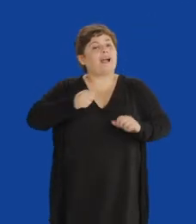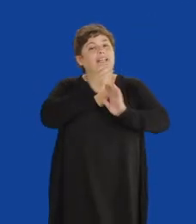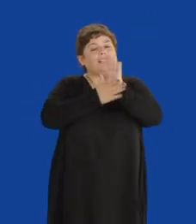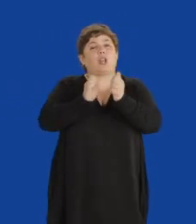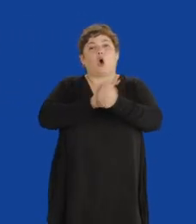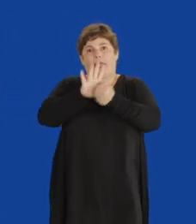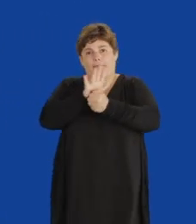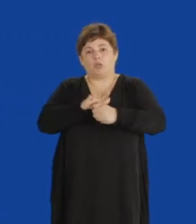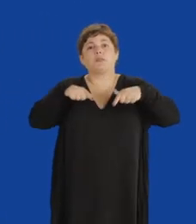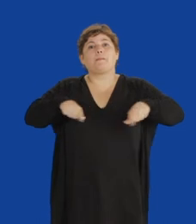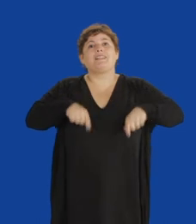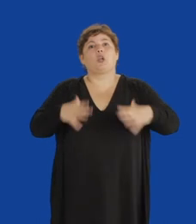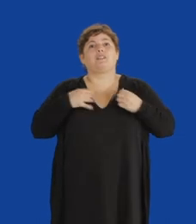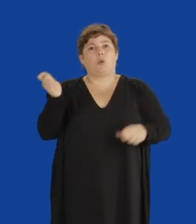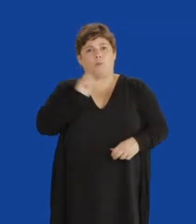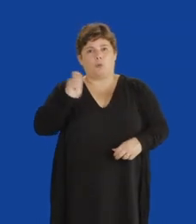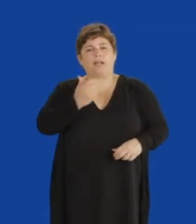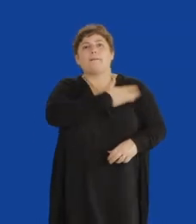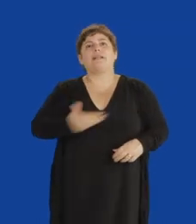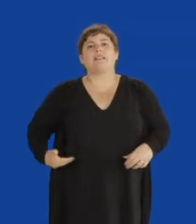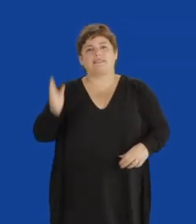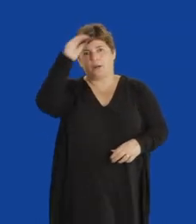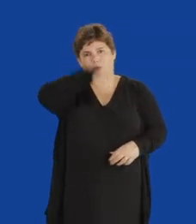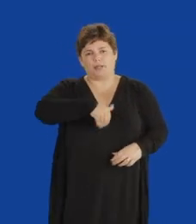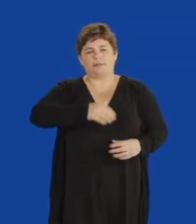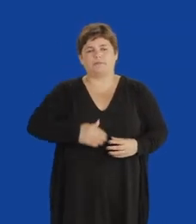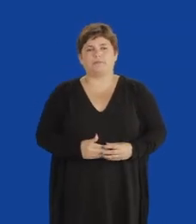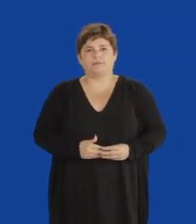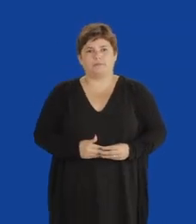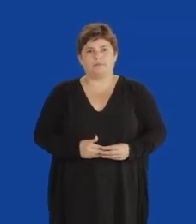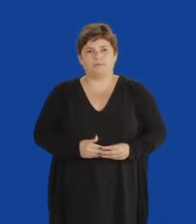Coronavirus. Ministerio de Salud Pública. Presidencia de la República.